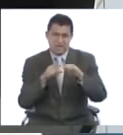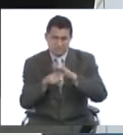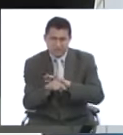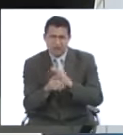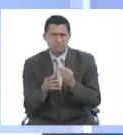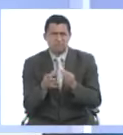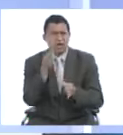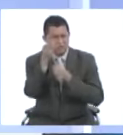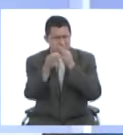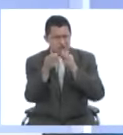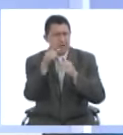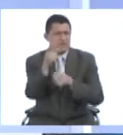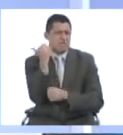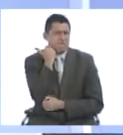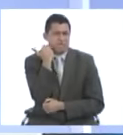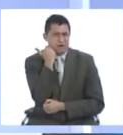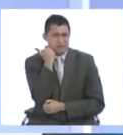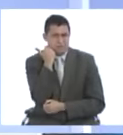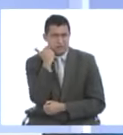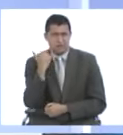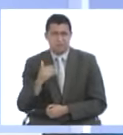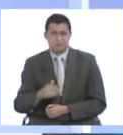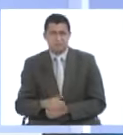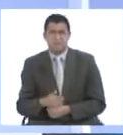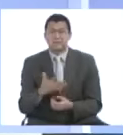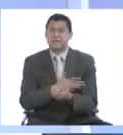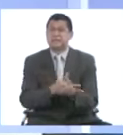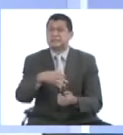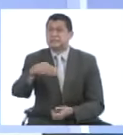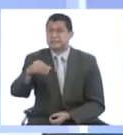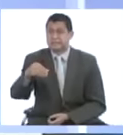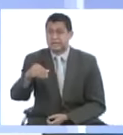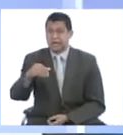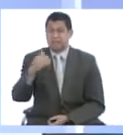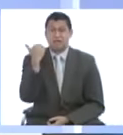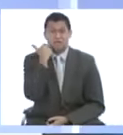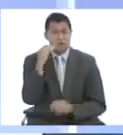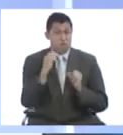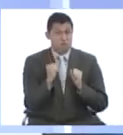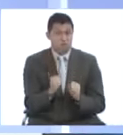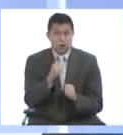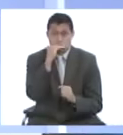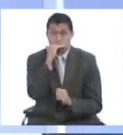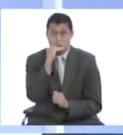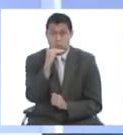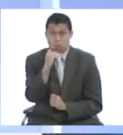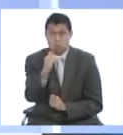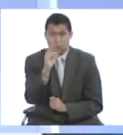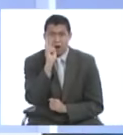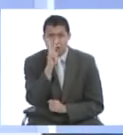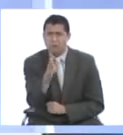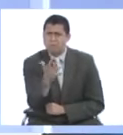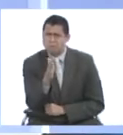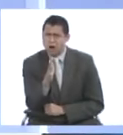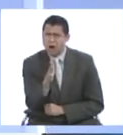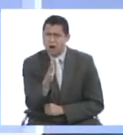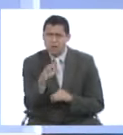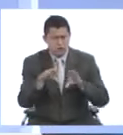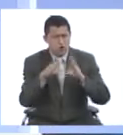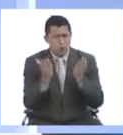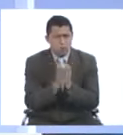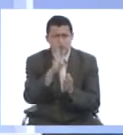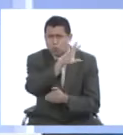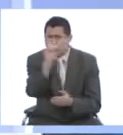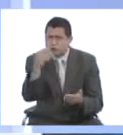Y vamos a hablar sobre esta patología. Hablábamos de la diabetes, que es una enfermedad crónica y silenciosa, veíamos ahí que aproximadamente en el mundo 400